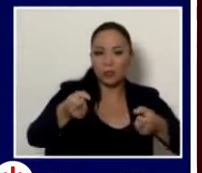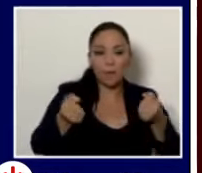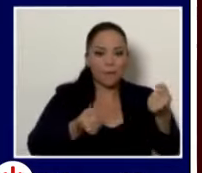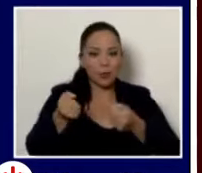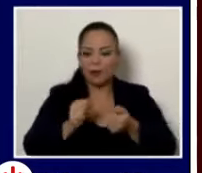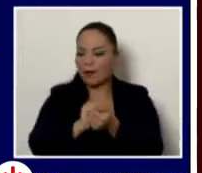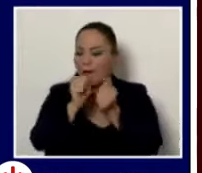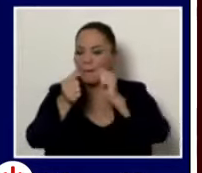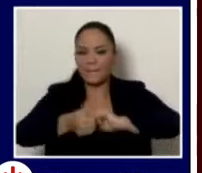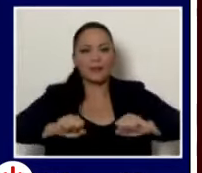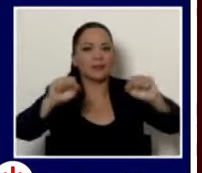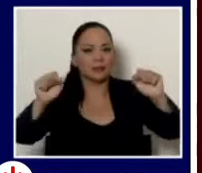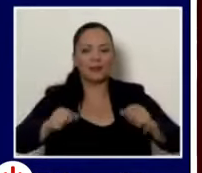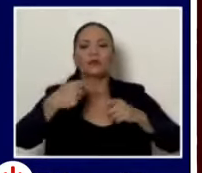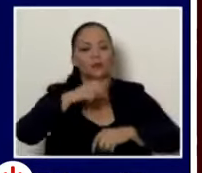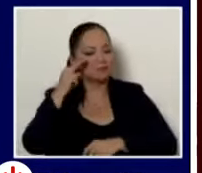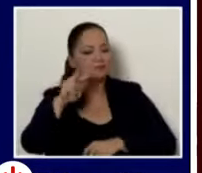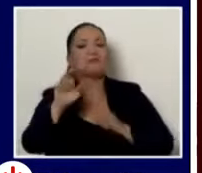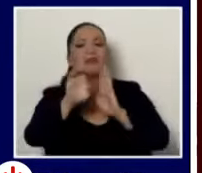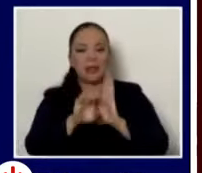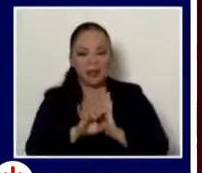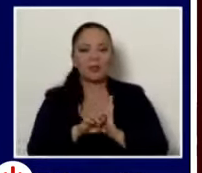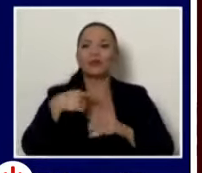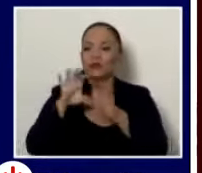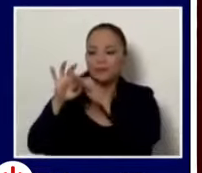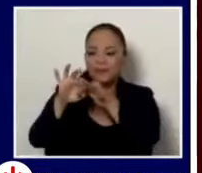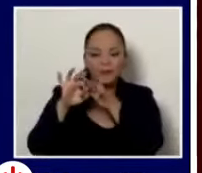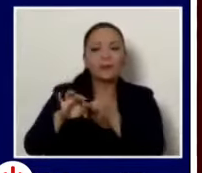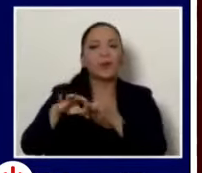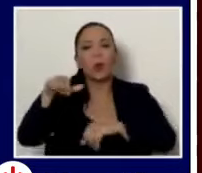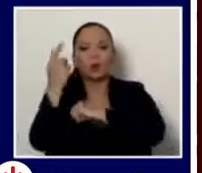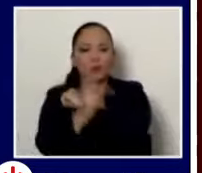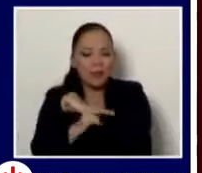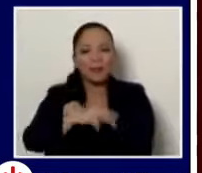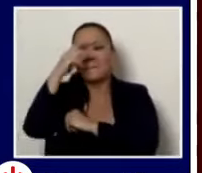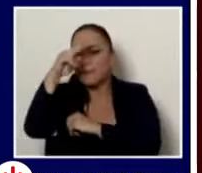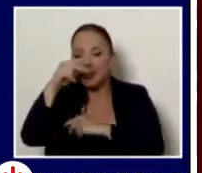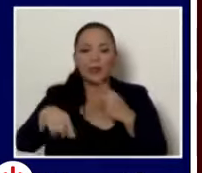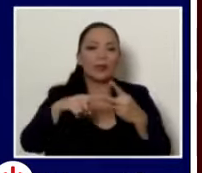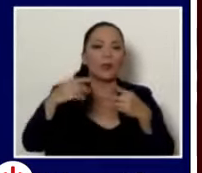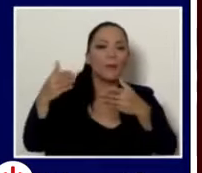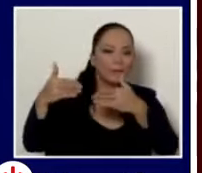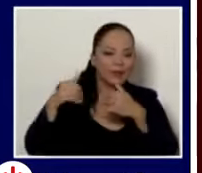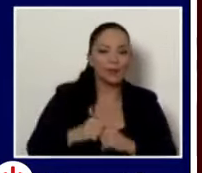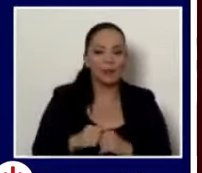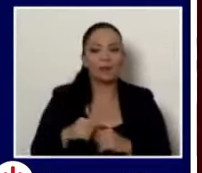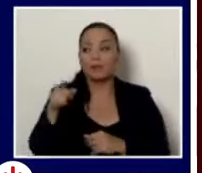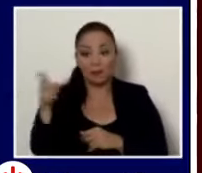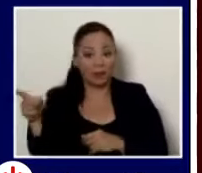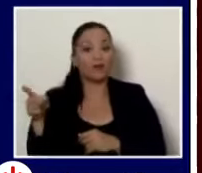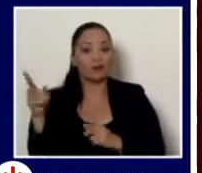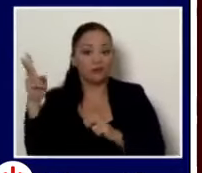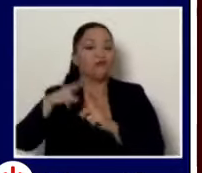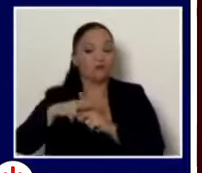donde hemos visto ejemplos y hemos coordinado inclusive con países como México y Panamá, donde la implementación masiva de estas etiquetas han logrado